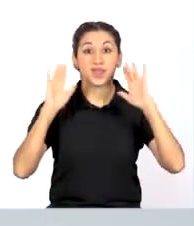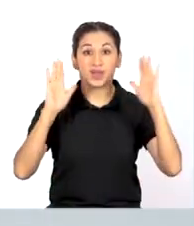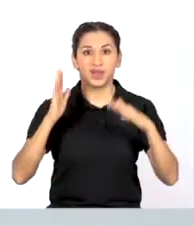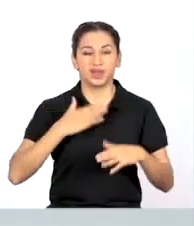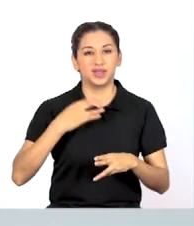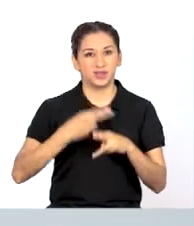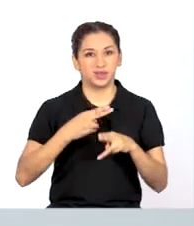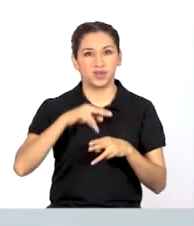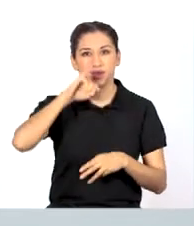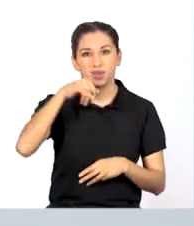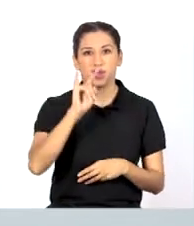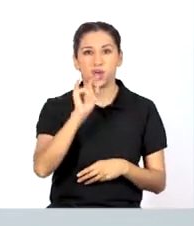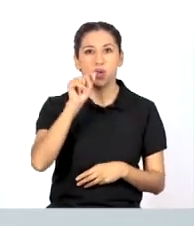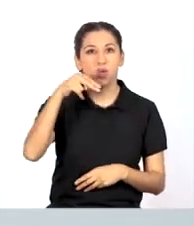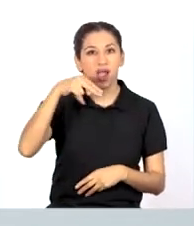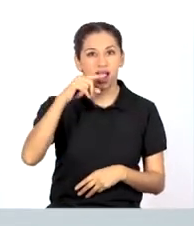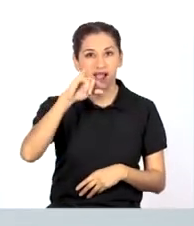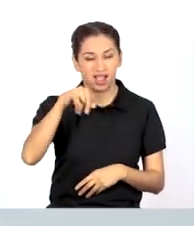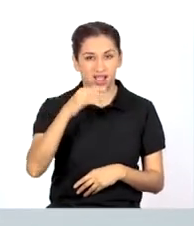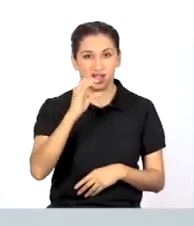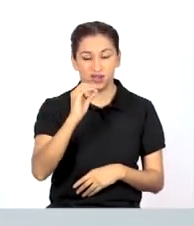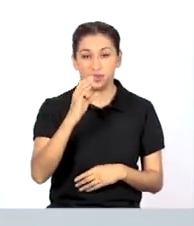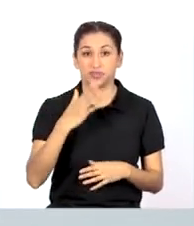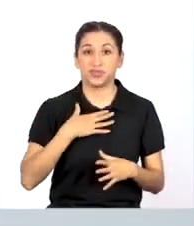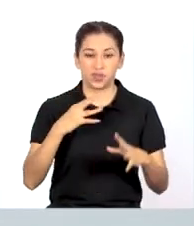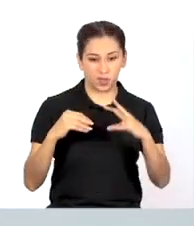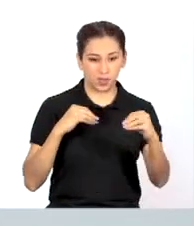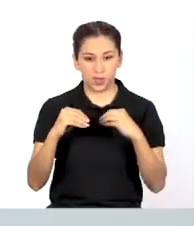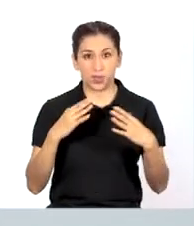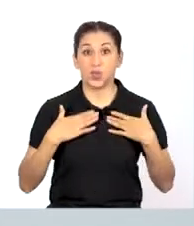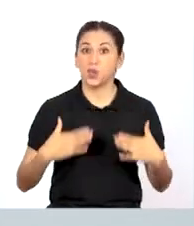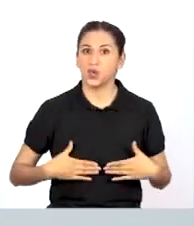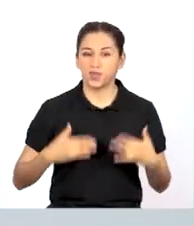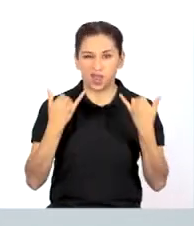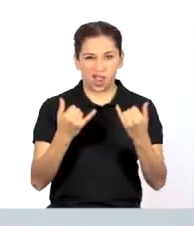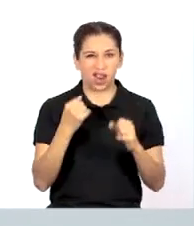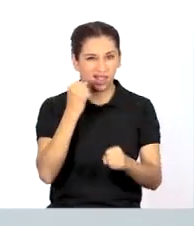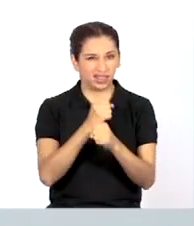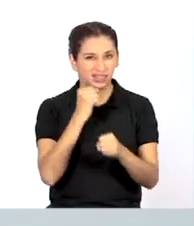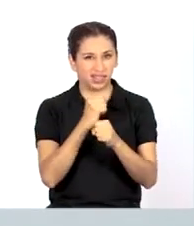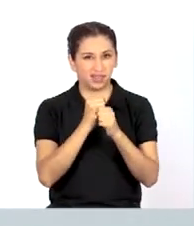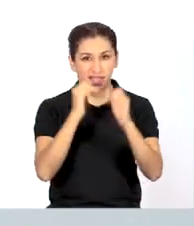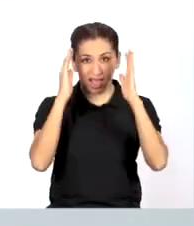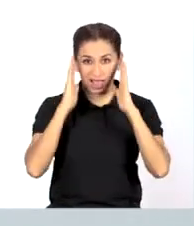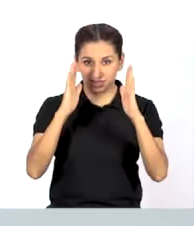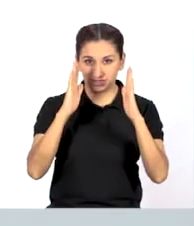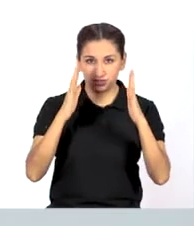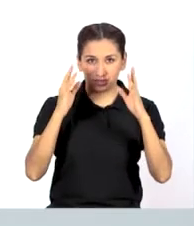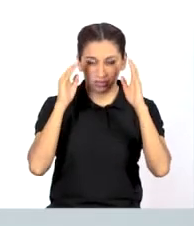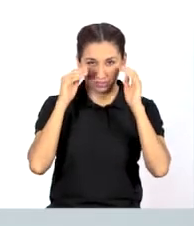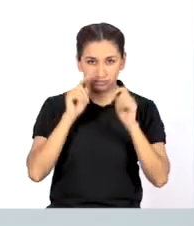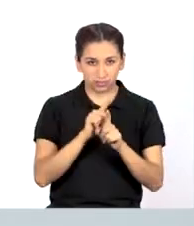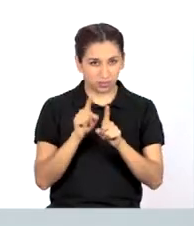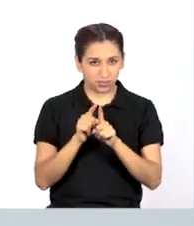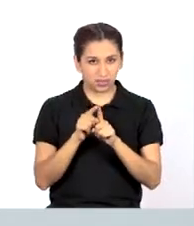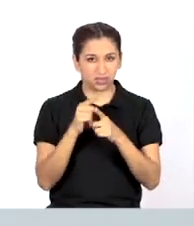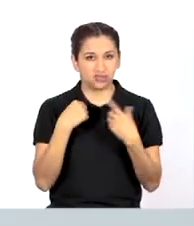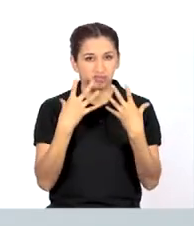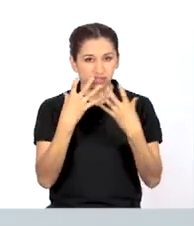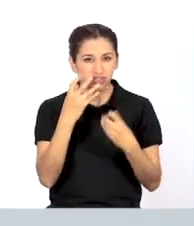Hola, soy Juanjo. Y es momento de activar nuestro cuerpo y hoy vamos a trabajar con la tensión y concentración.